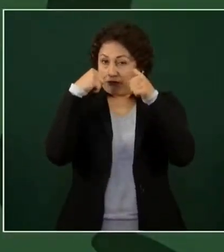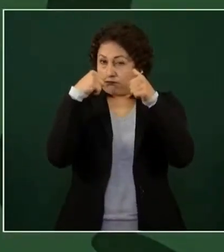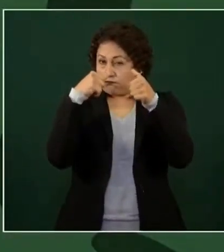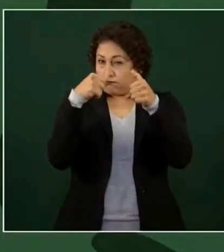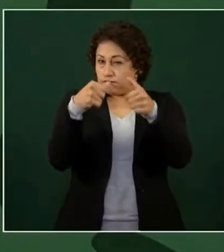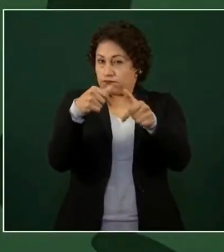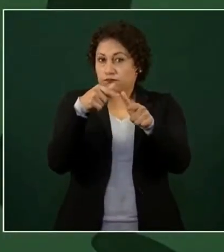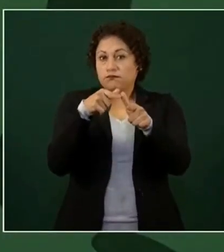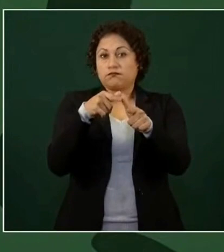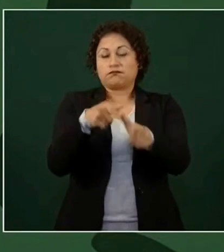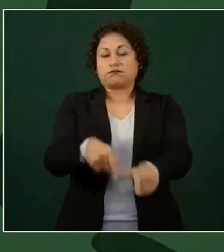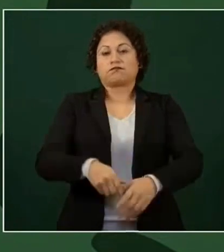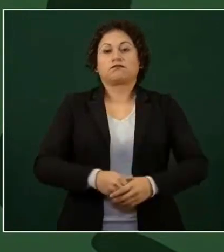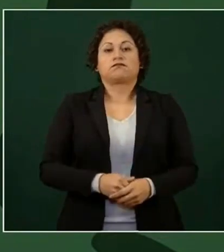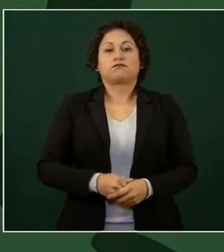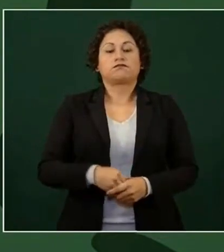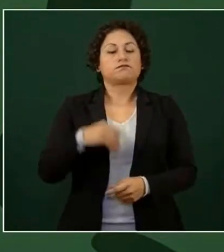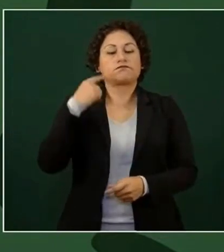las elecciones de